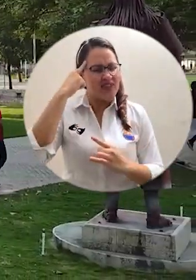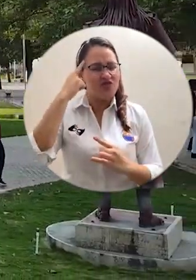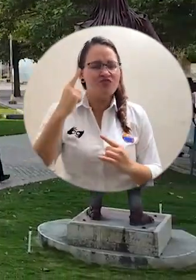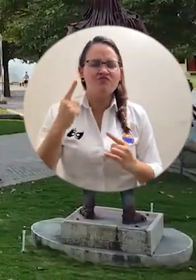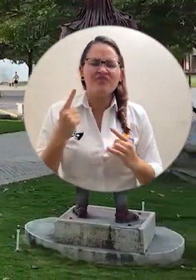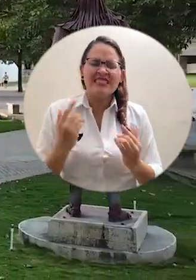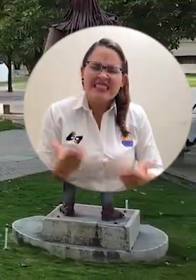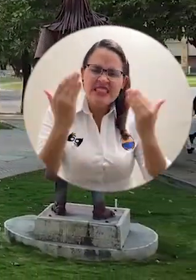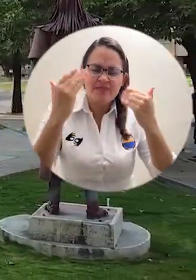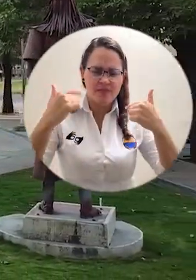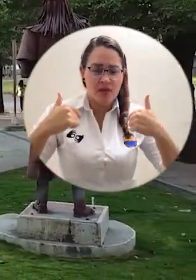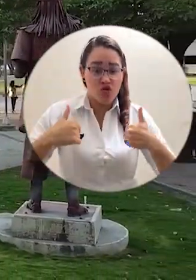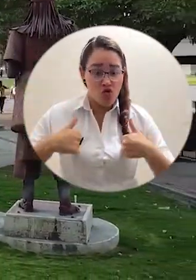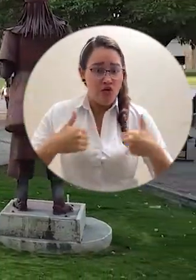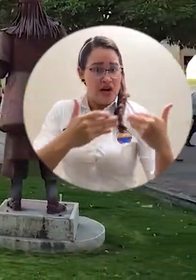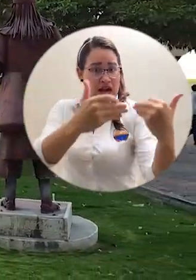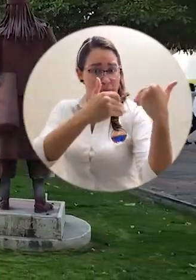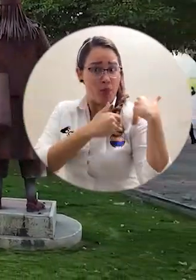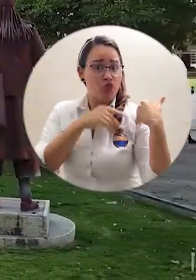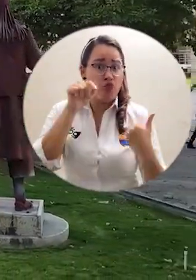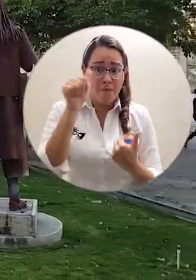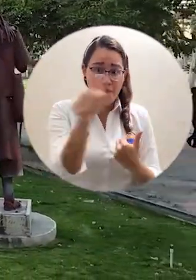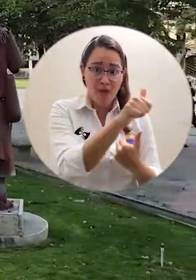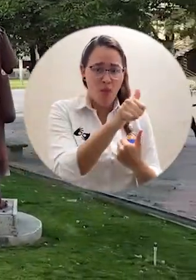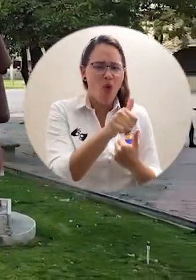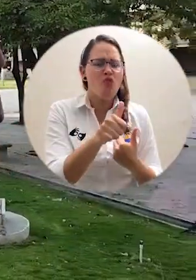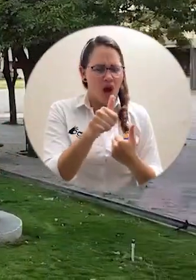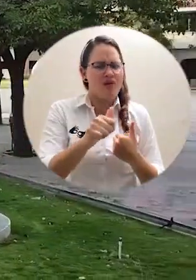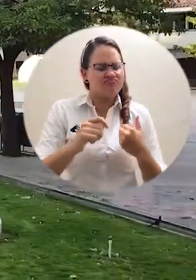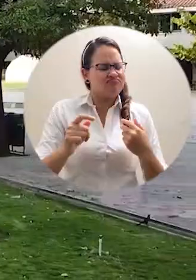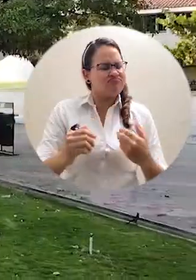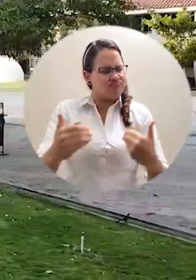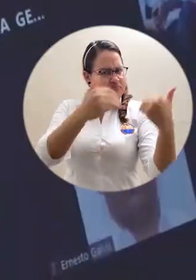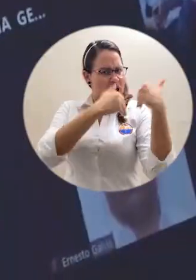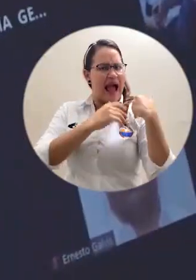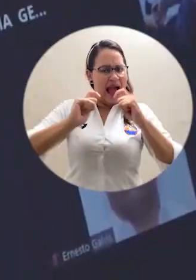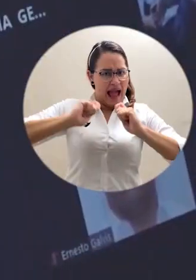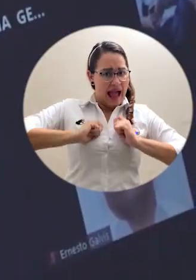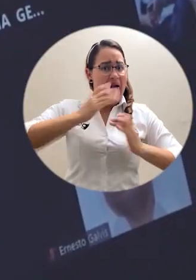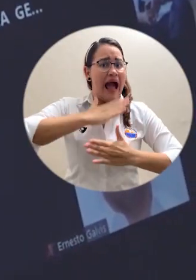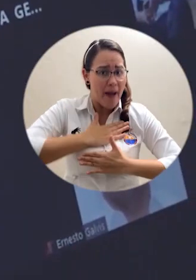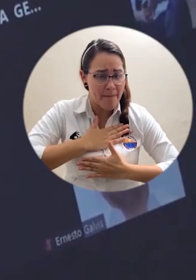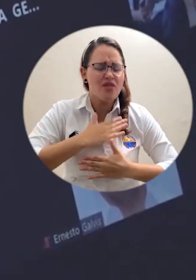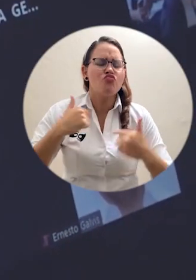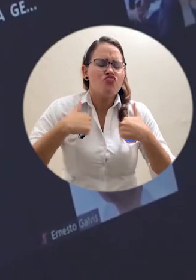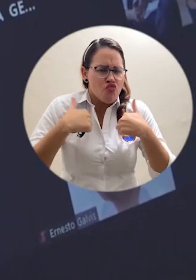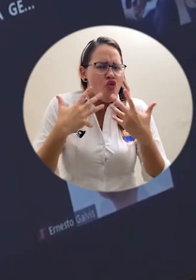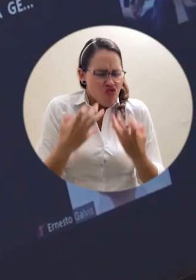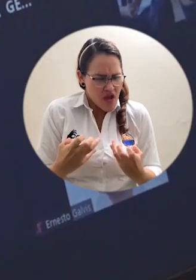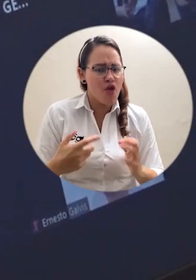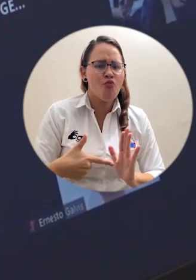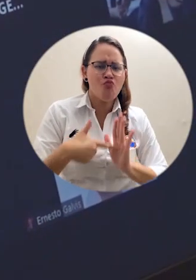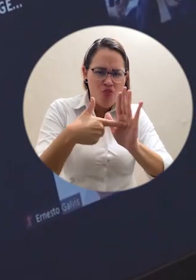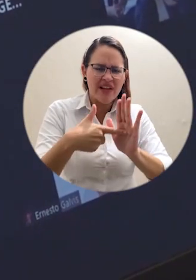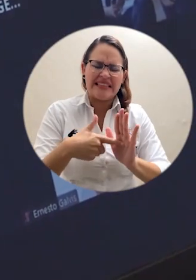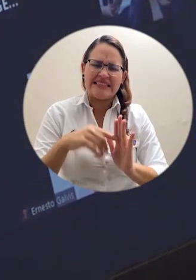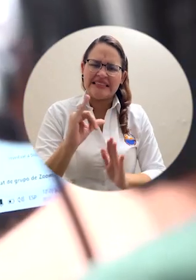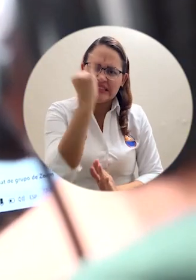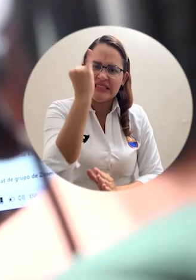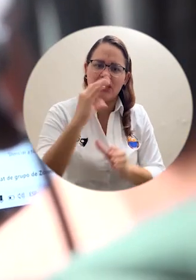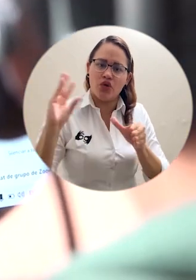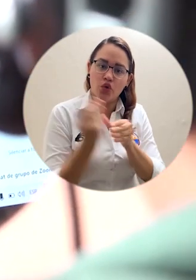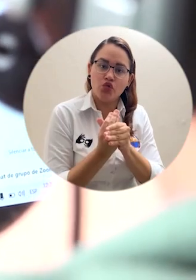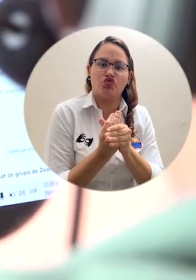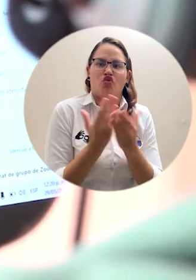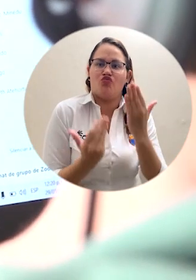la más incluyente e innovadora, es que se inscribe este proyecto de acuerdo hoy, al que quiero agradecer nuevamente a los ocho miembros del Consejo Superior su apoyo y decirles